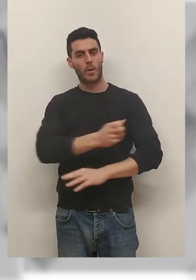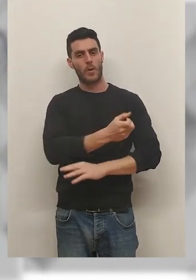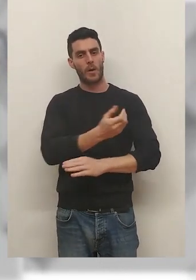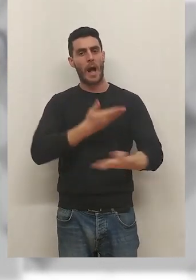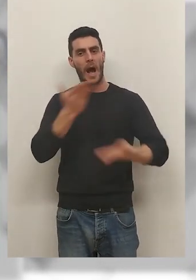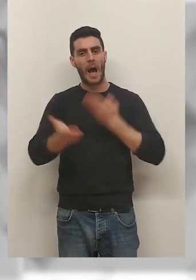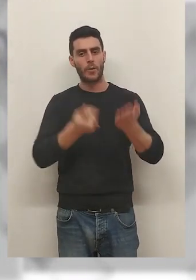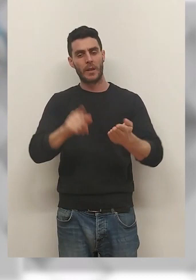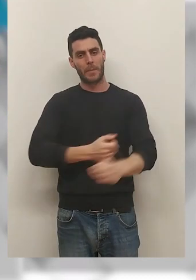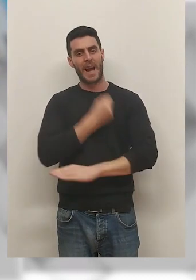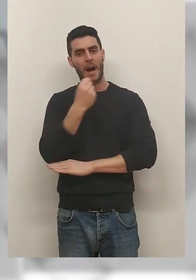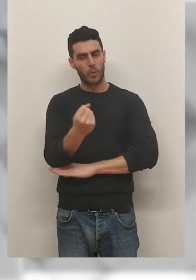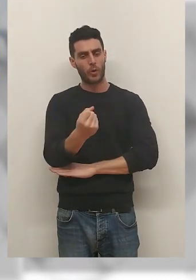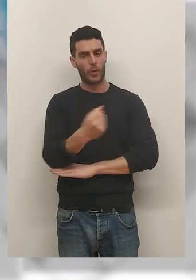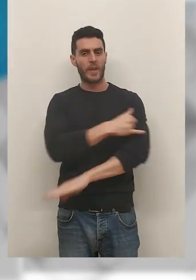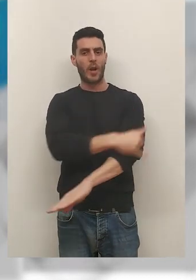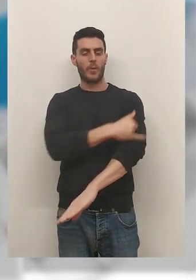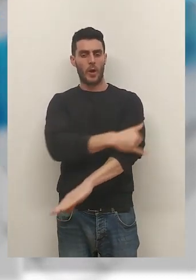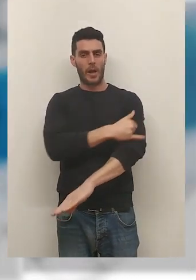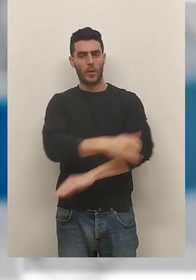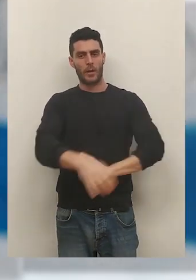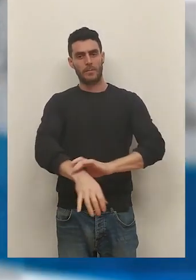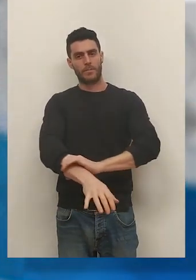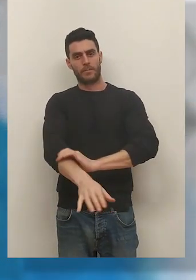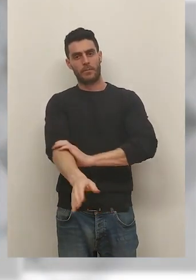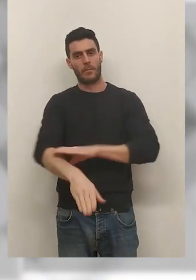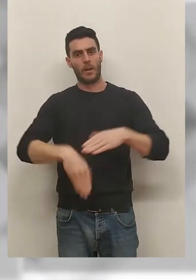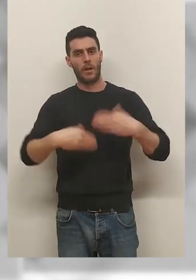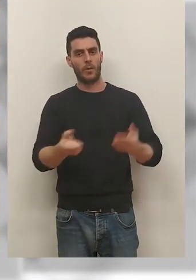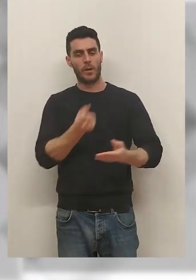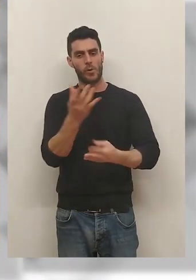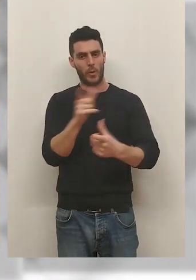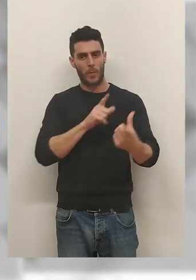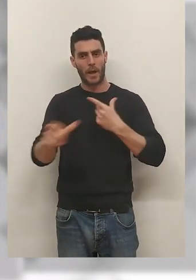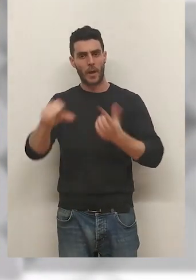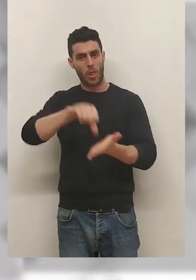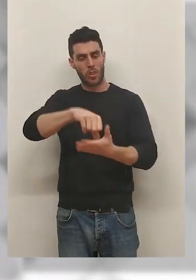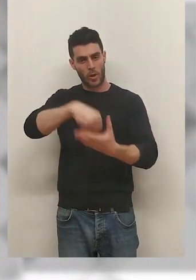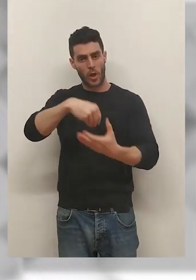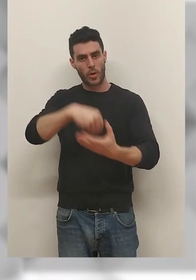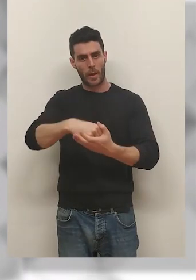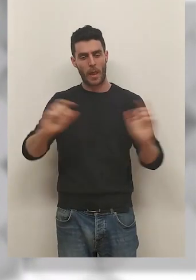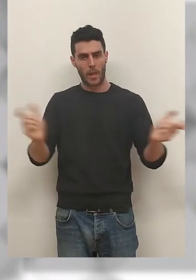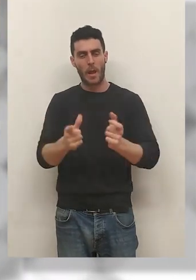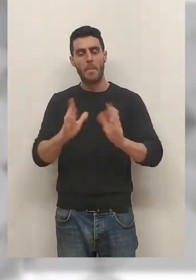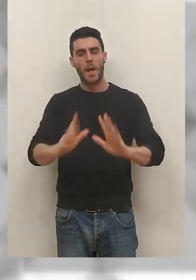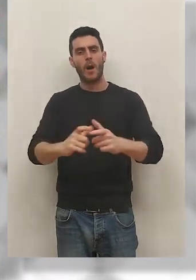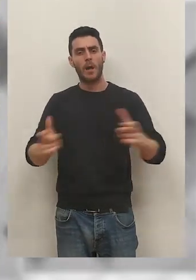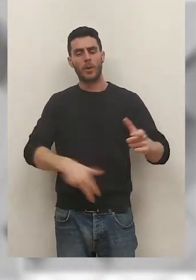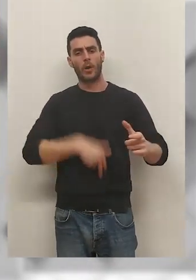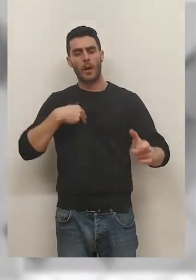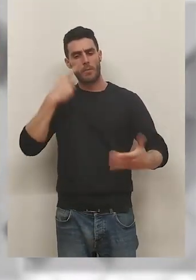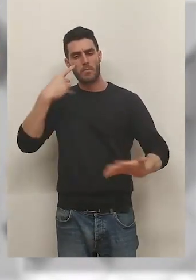numerosas ayudas y líneas de apoyo del Ejecutivo regional. Aunque se ha reducido el número de viajeros en el interurbano, destaca el incremento general